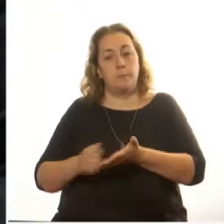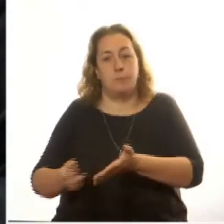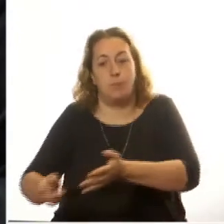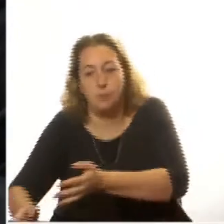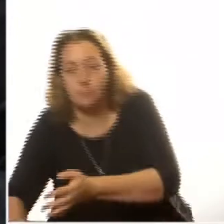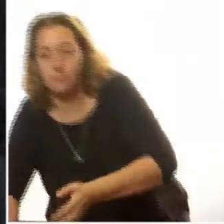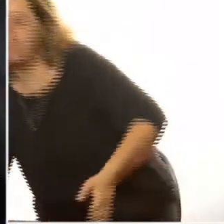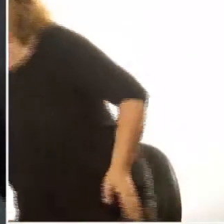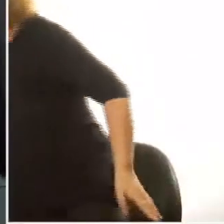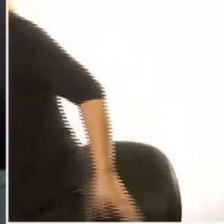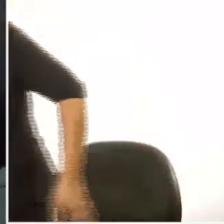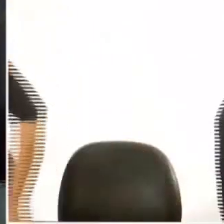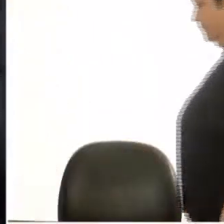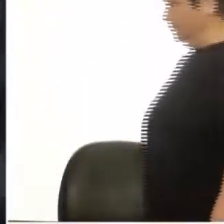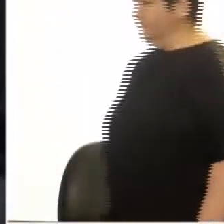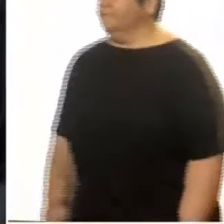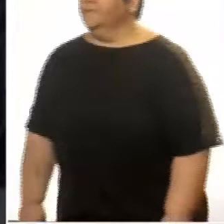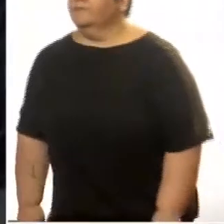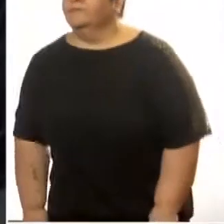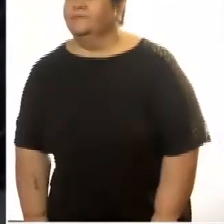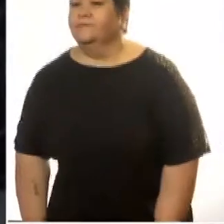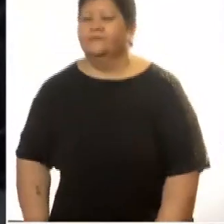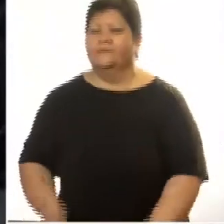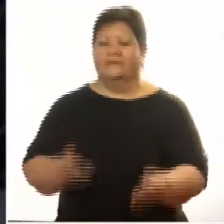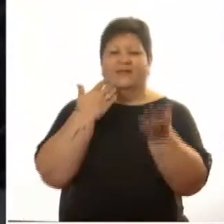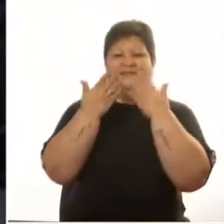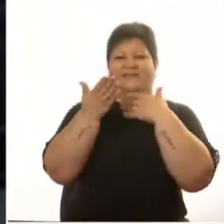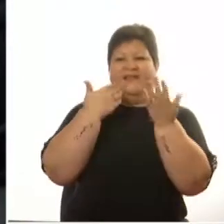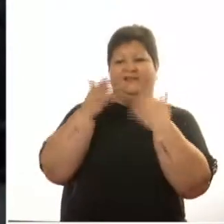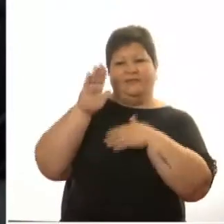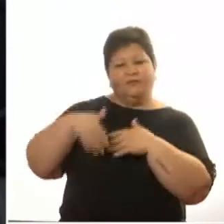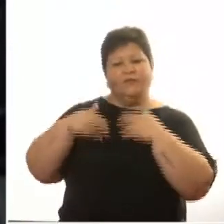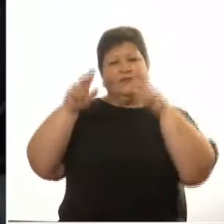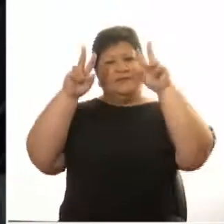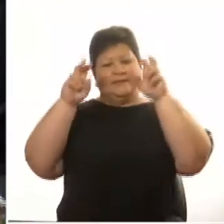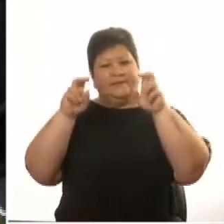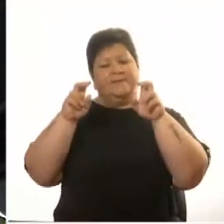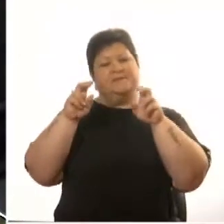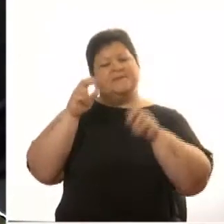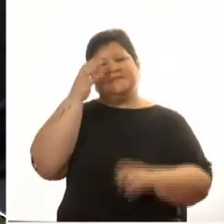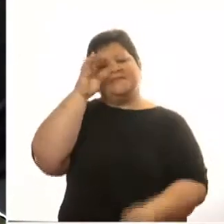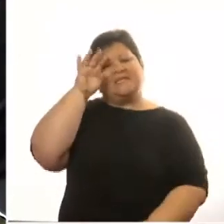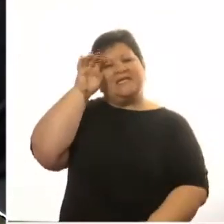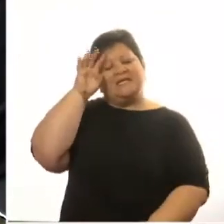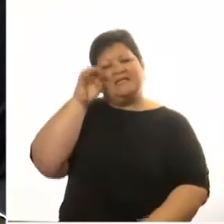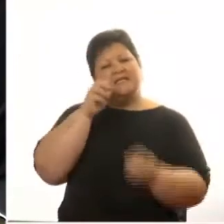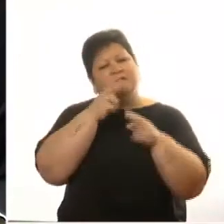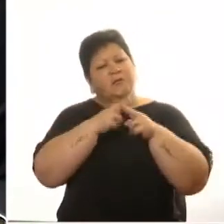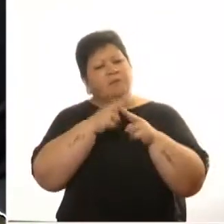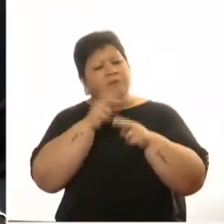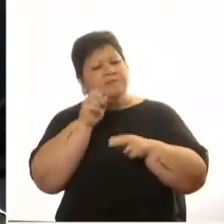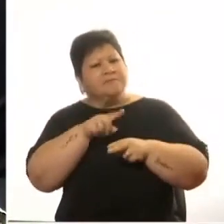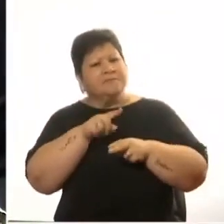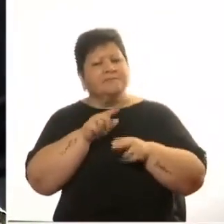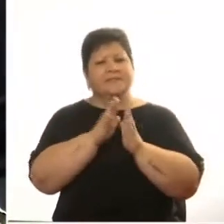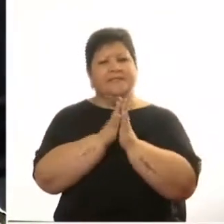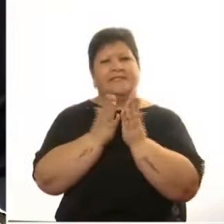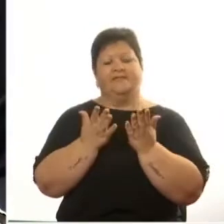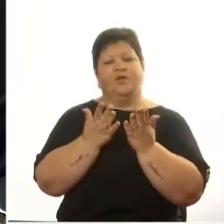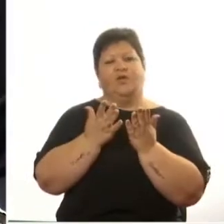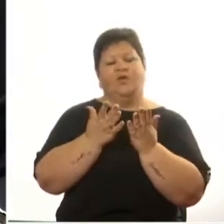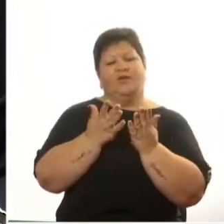se habla de todos estos temas y lo que creo que fue un gran acierto del doctor Sanguinetti fue el nombre que le puso la trinchera de